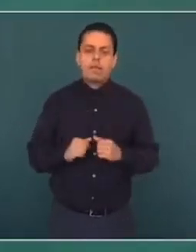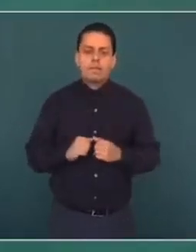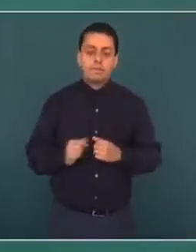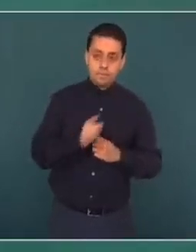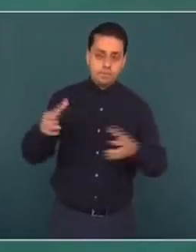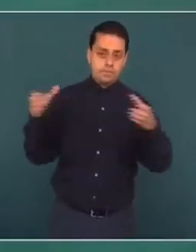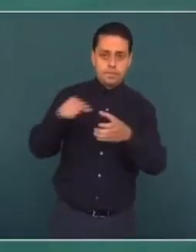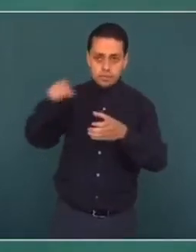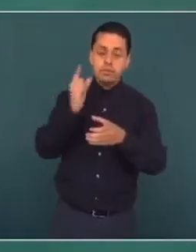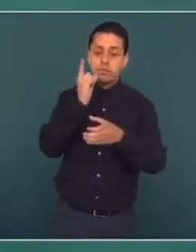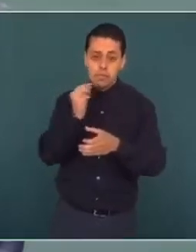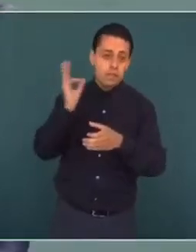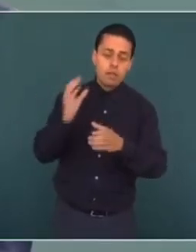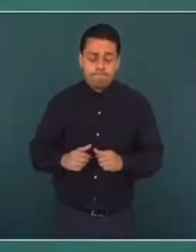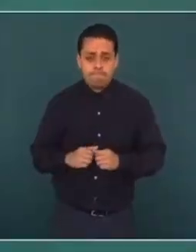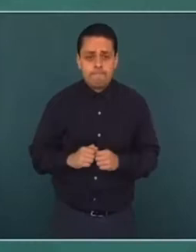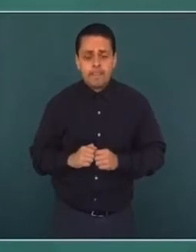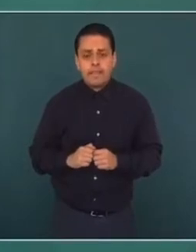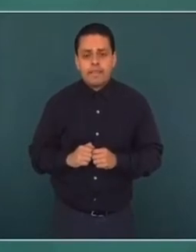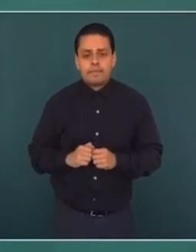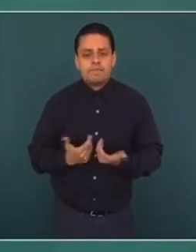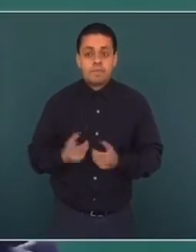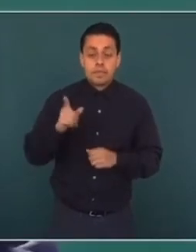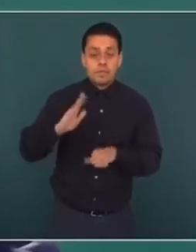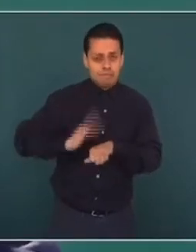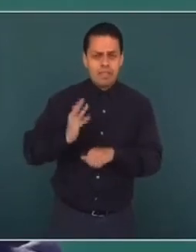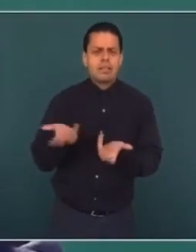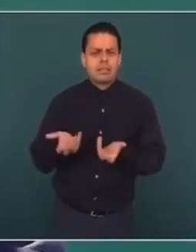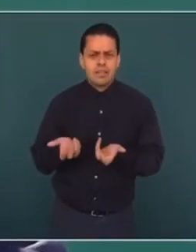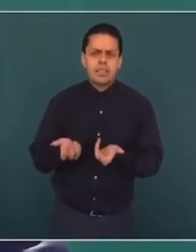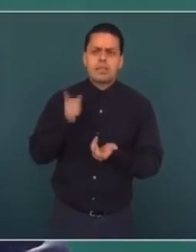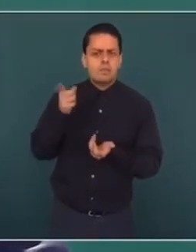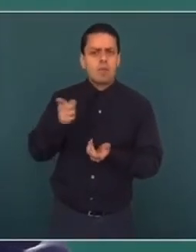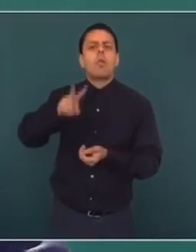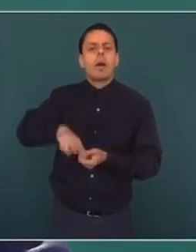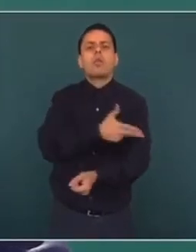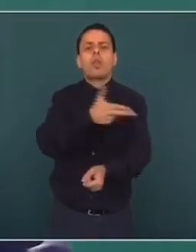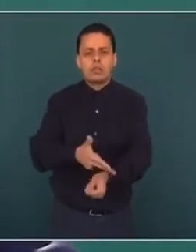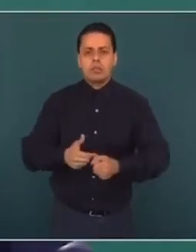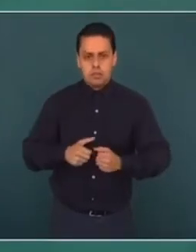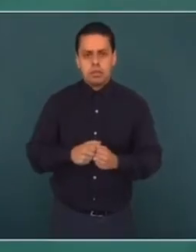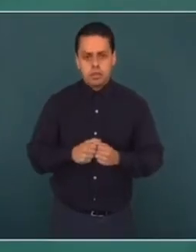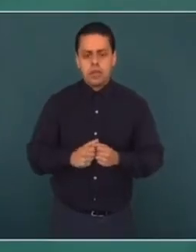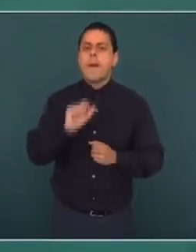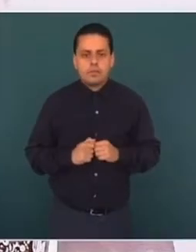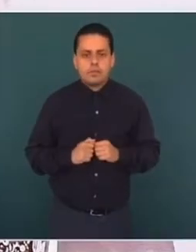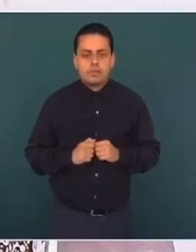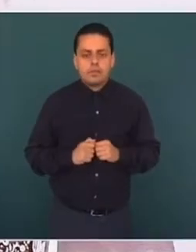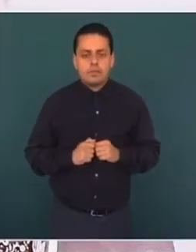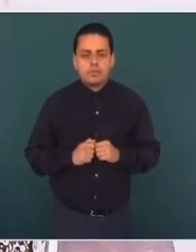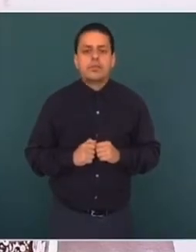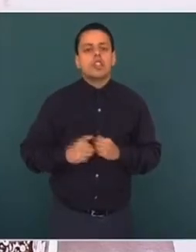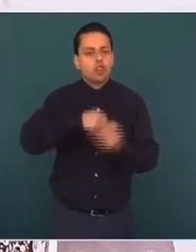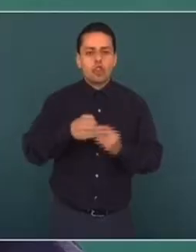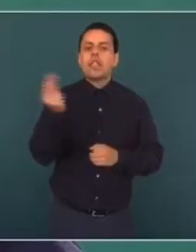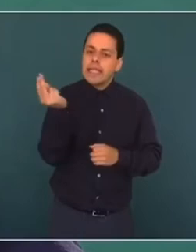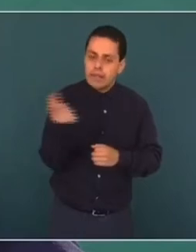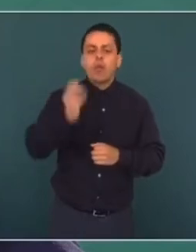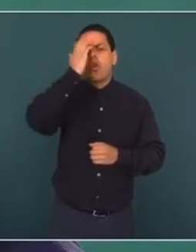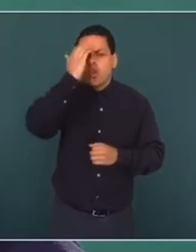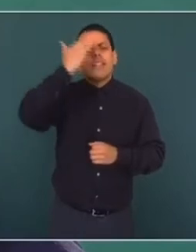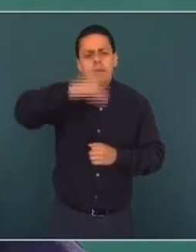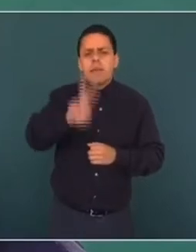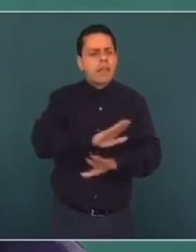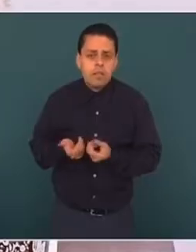el trabajo de investigación con rectitud y desde luego con apego a la ley. Que se sepa todo, que se